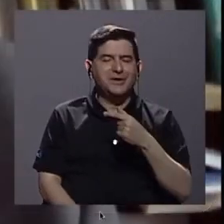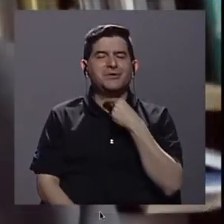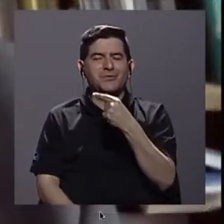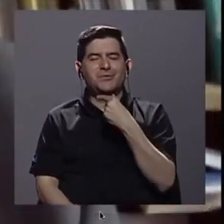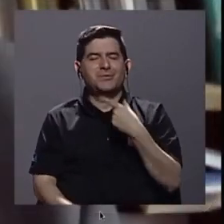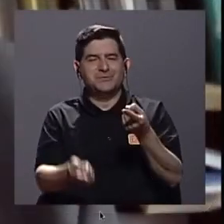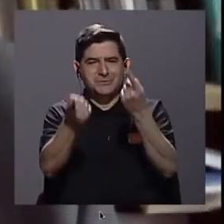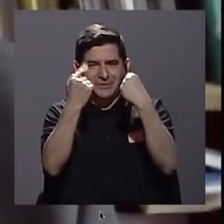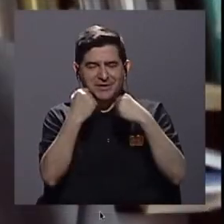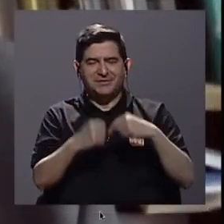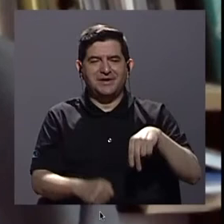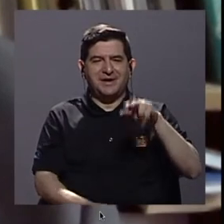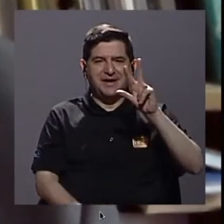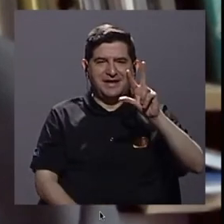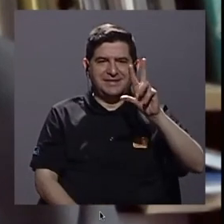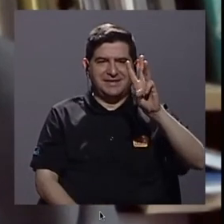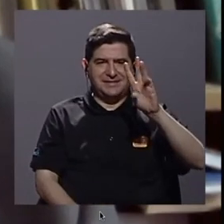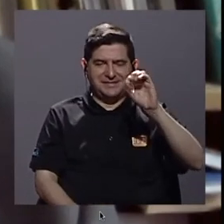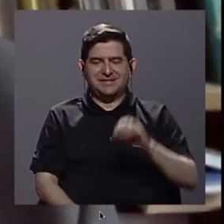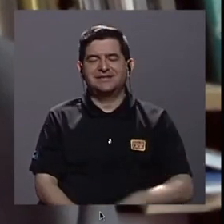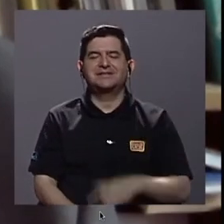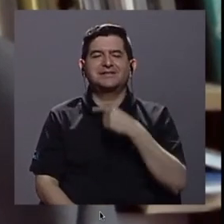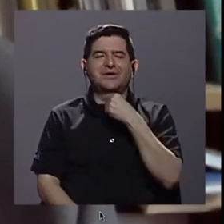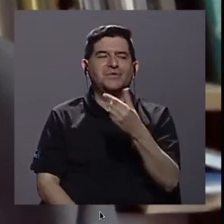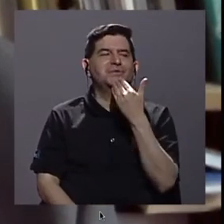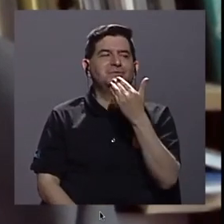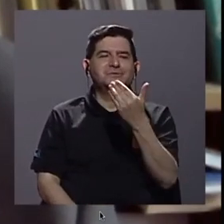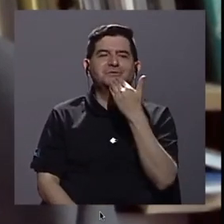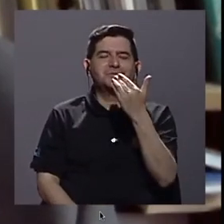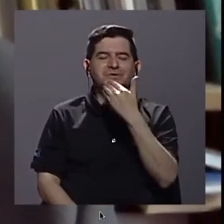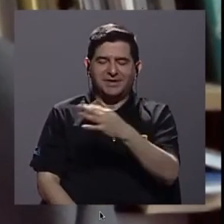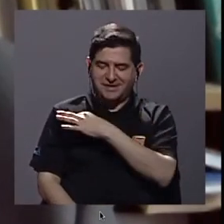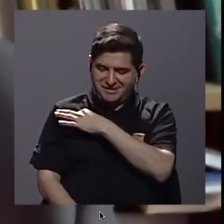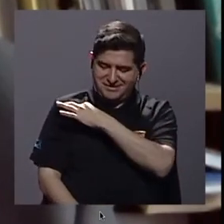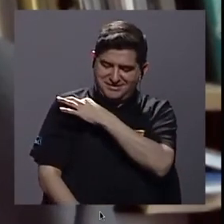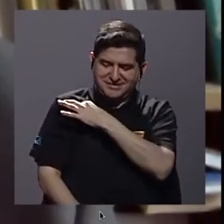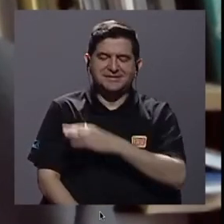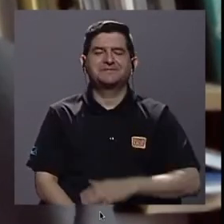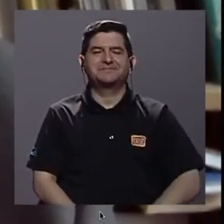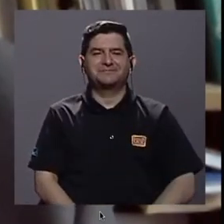tenerlo en 360. Un gusto, muchas gracias por la invitación.